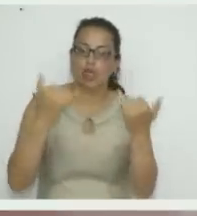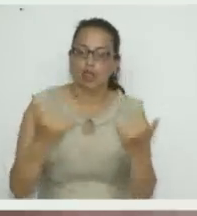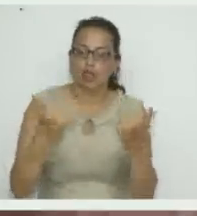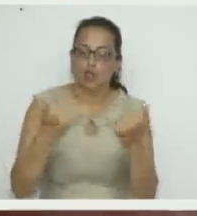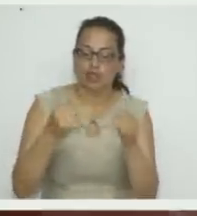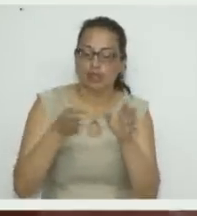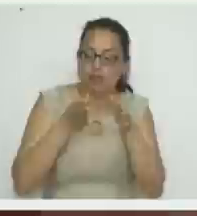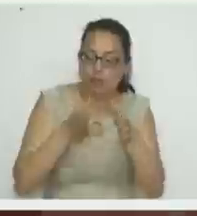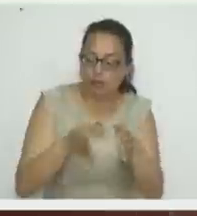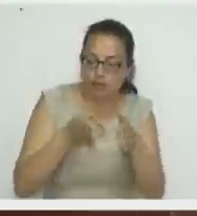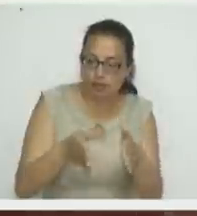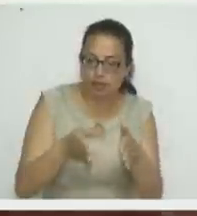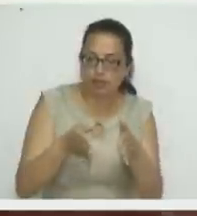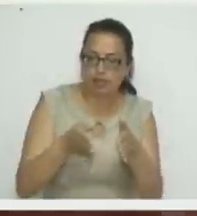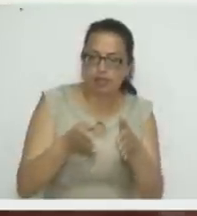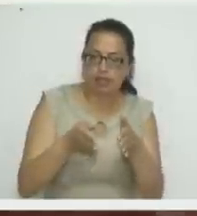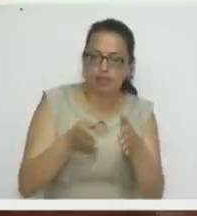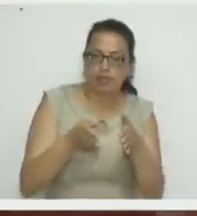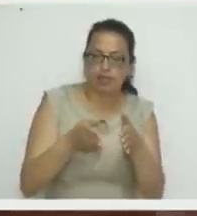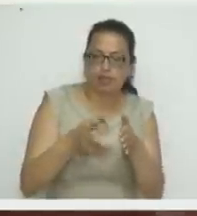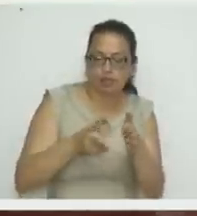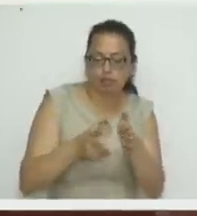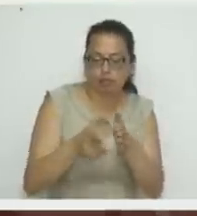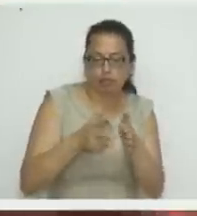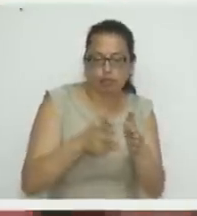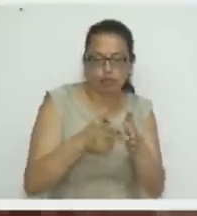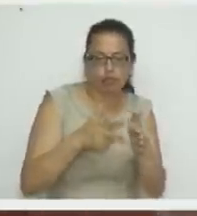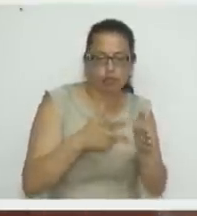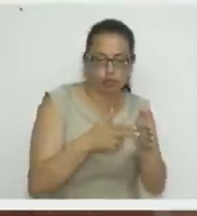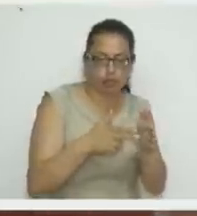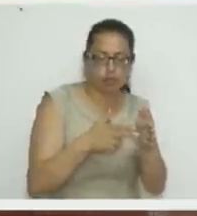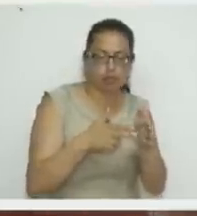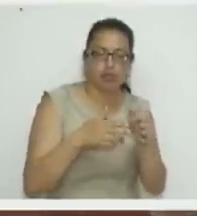Entonces, lo colocamos al revés.